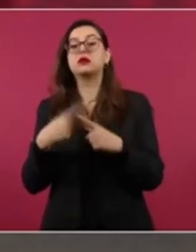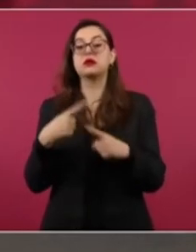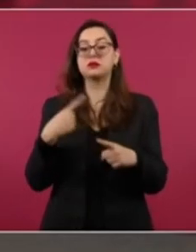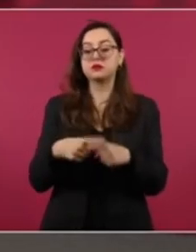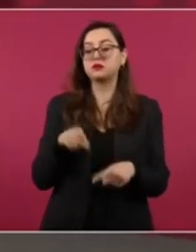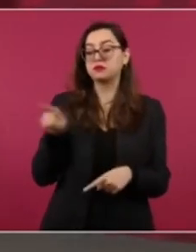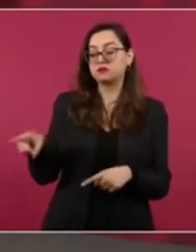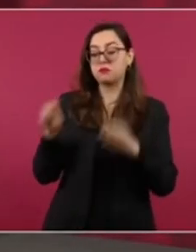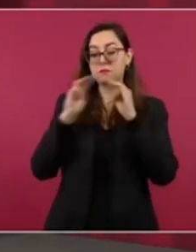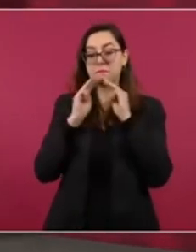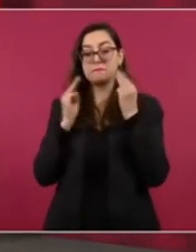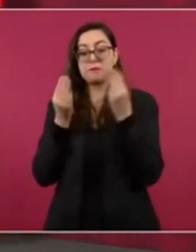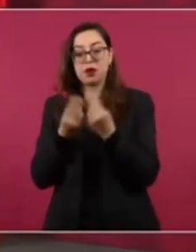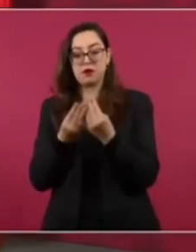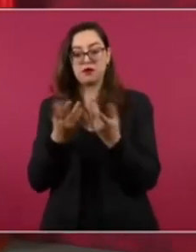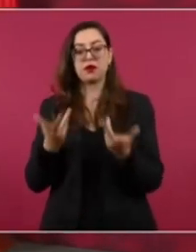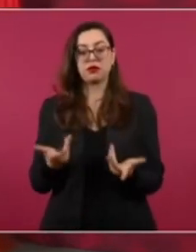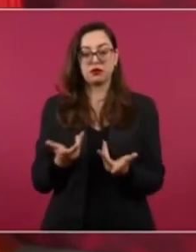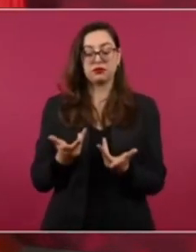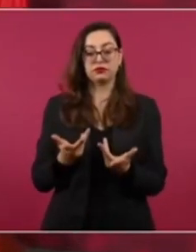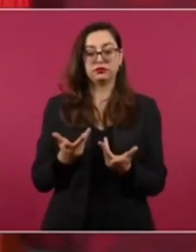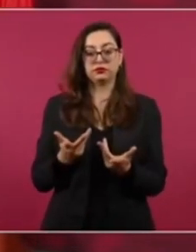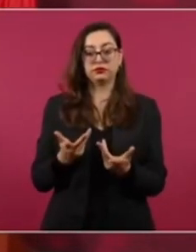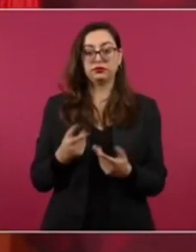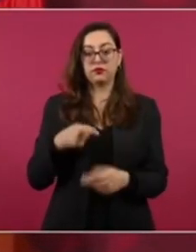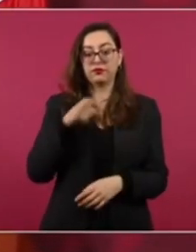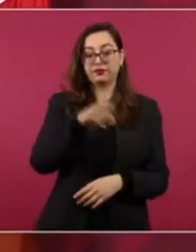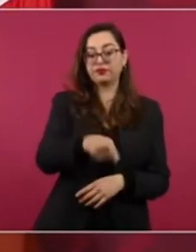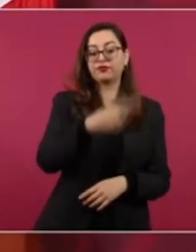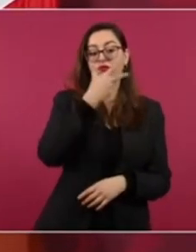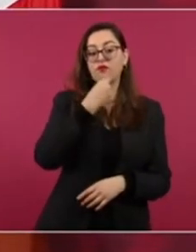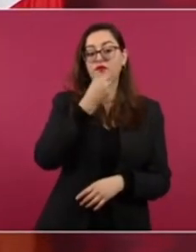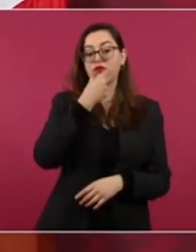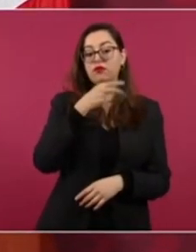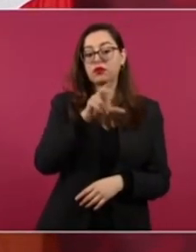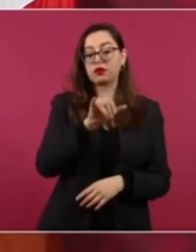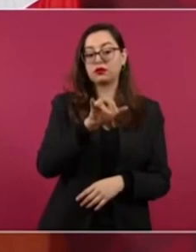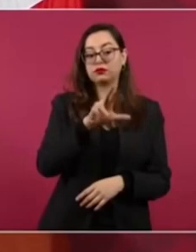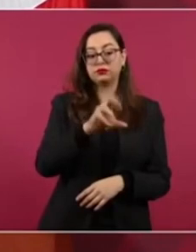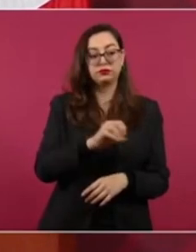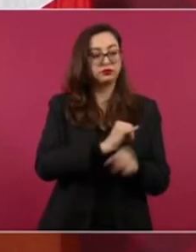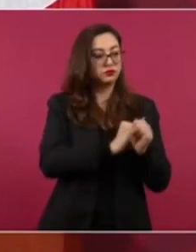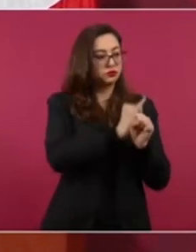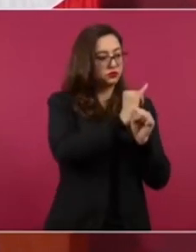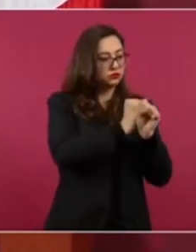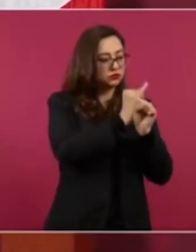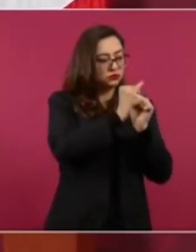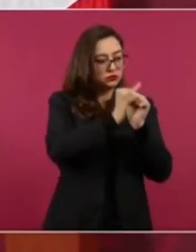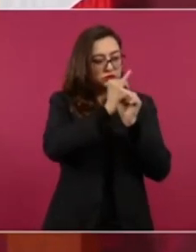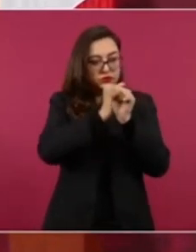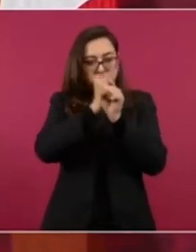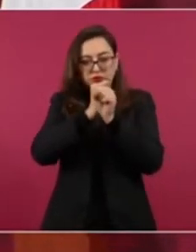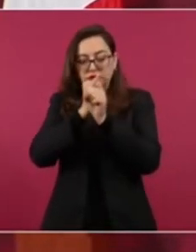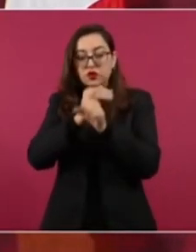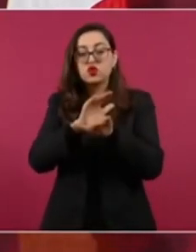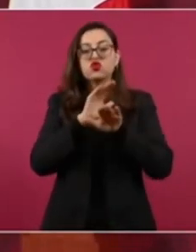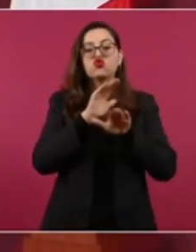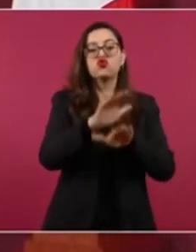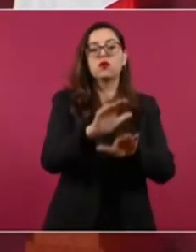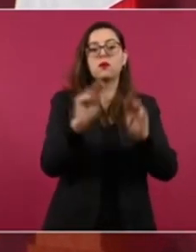Hubo un reportaje de Ciro tres, cuatro días antes